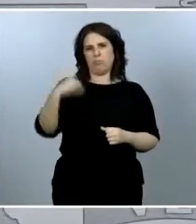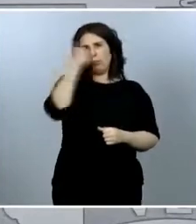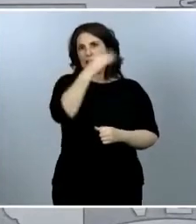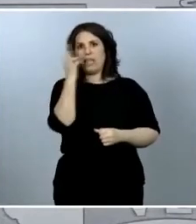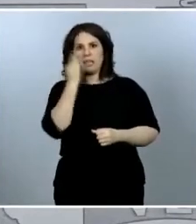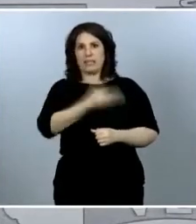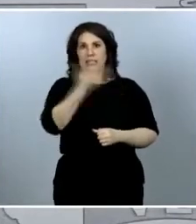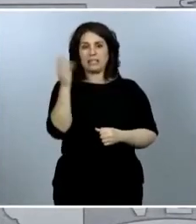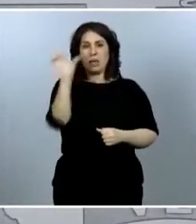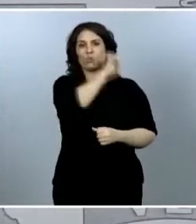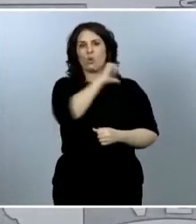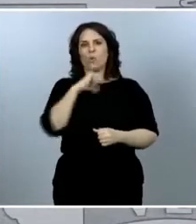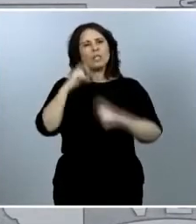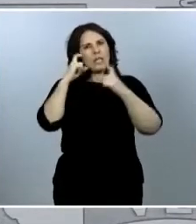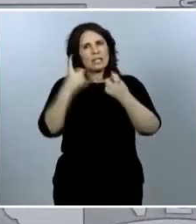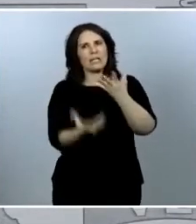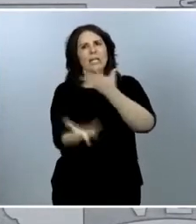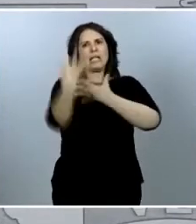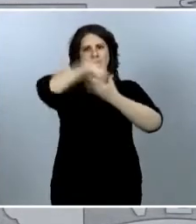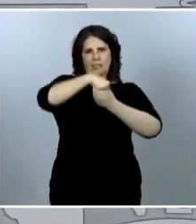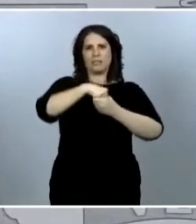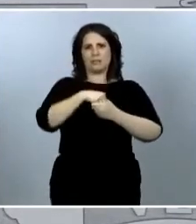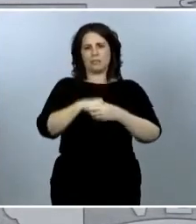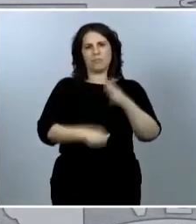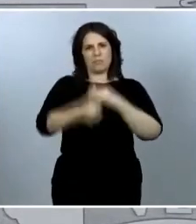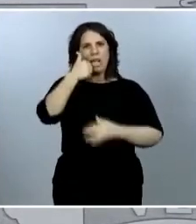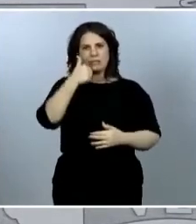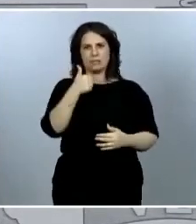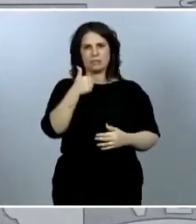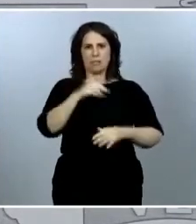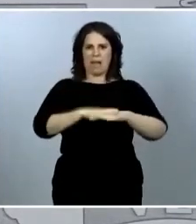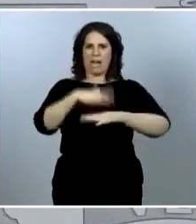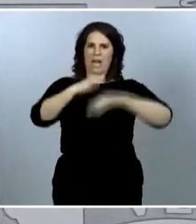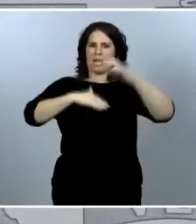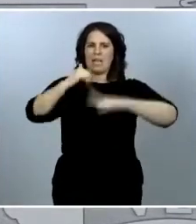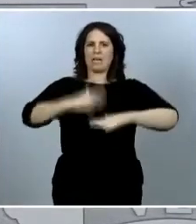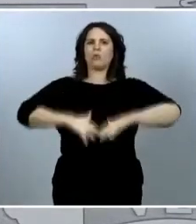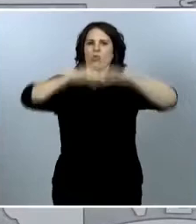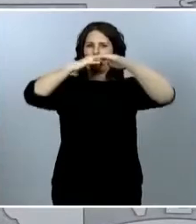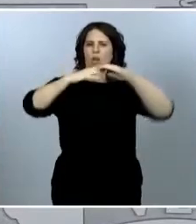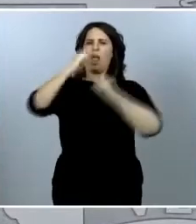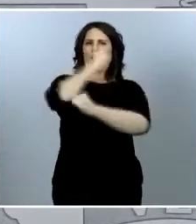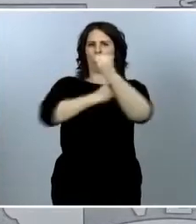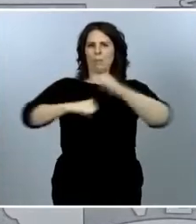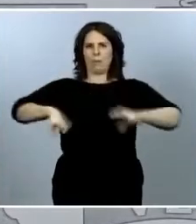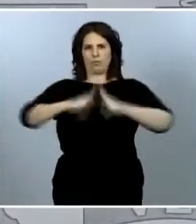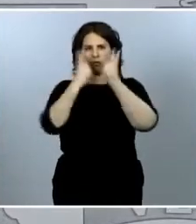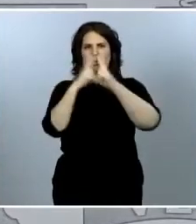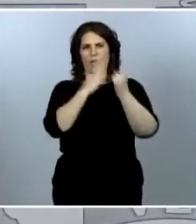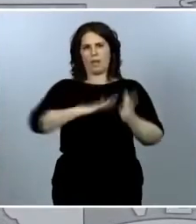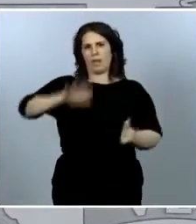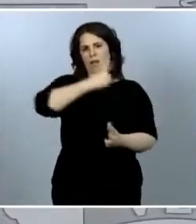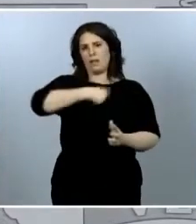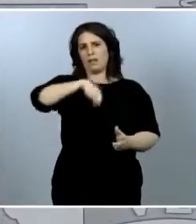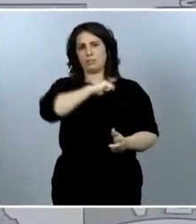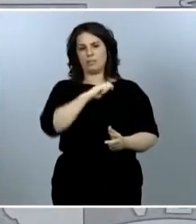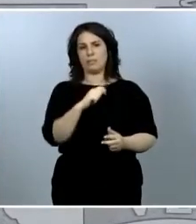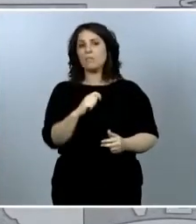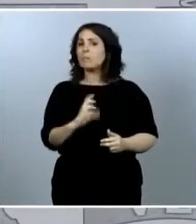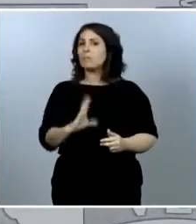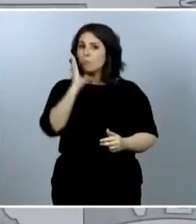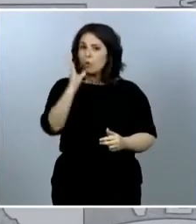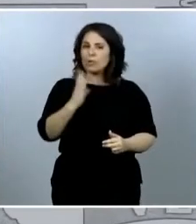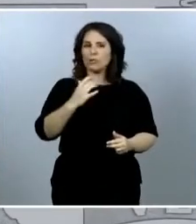más a los gobiernos autonómicos en la reconstrucción económica y social de nuestro país. Por tanto, quisiera que la primera